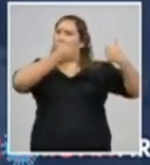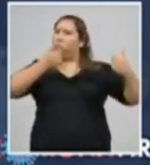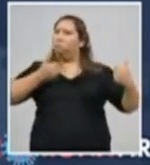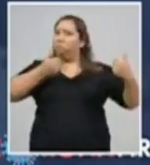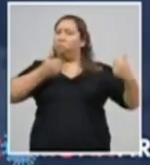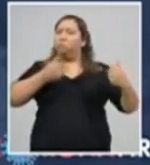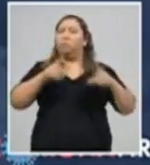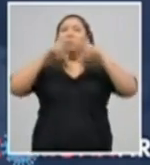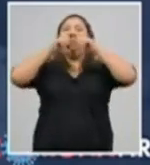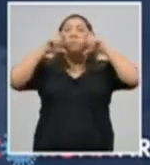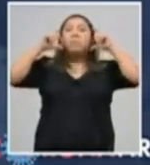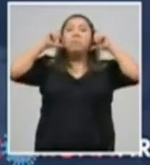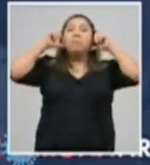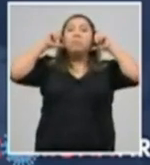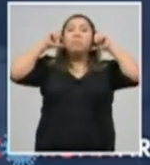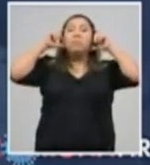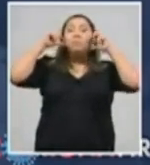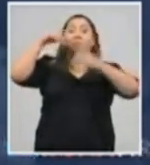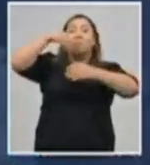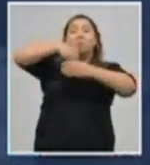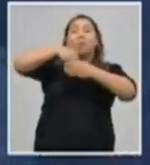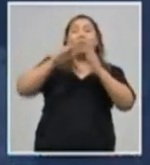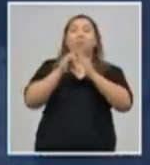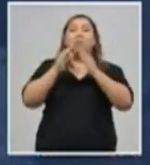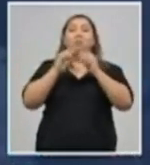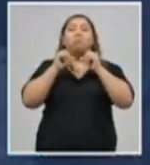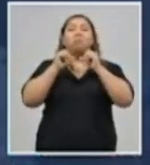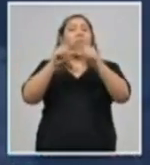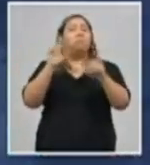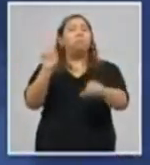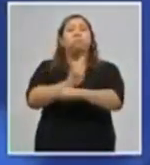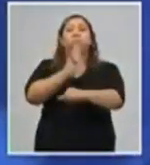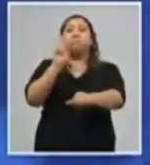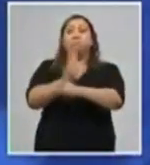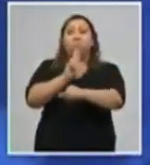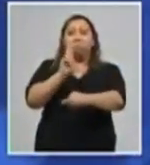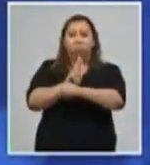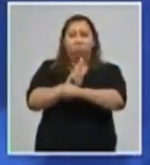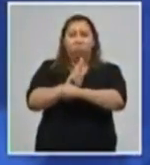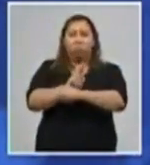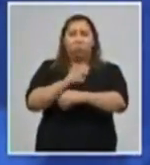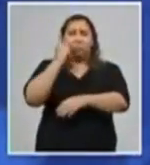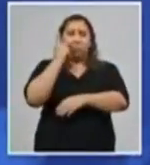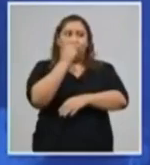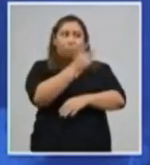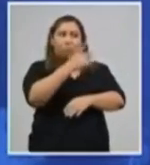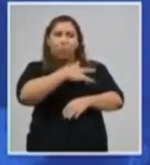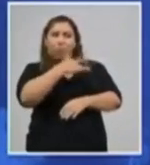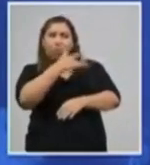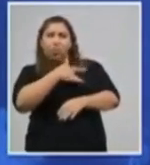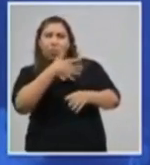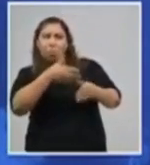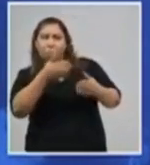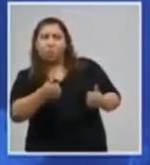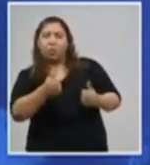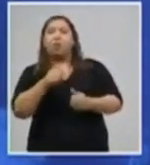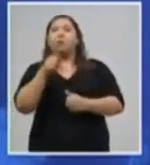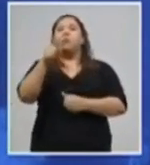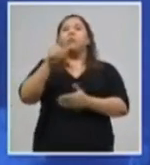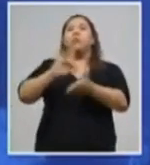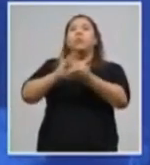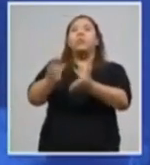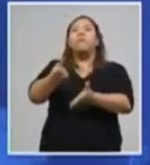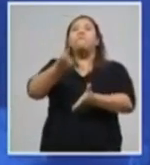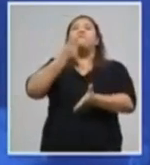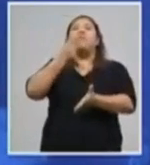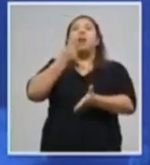mascarilla, incluso dentro de su vivienda. Y hay que monitorear el avance de los síntomas. No hay que automedicarse, solo tome